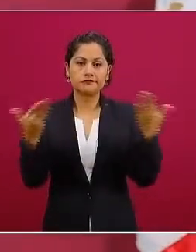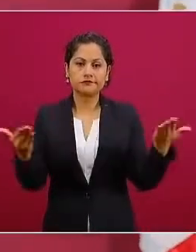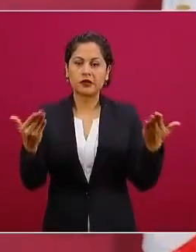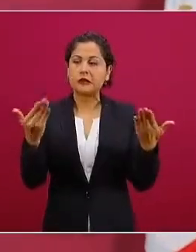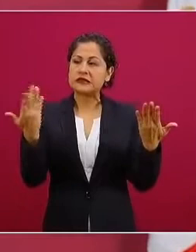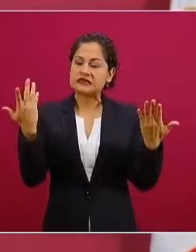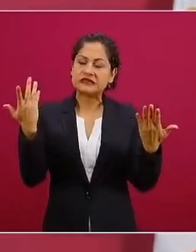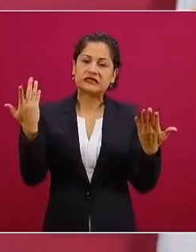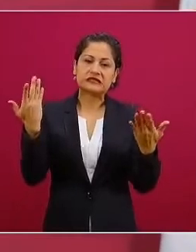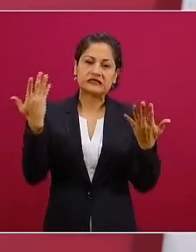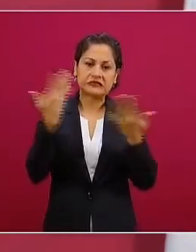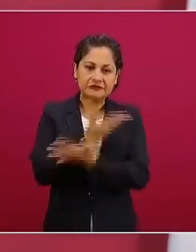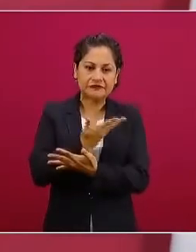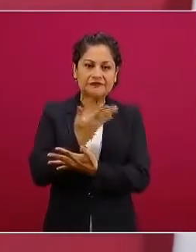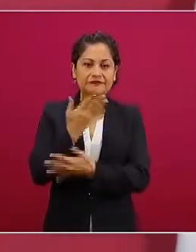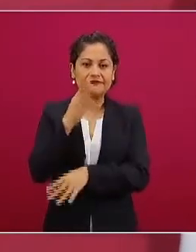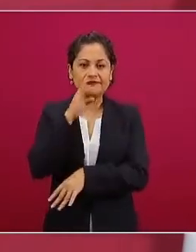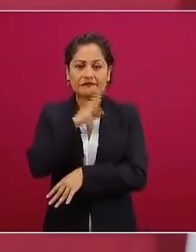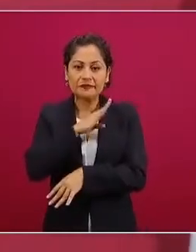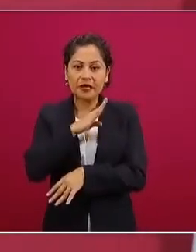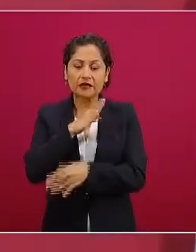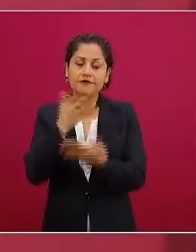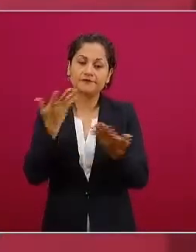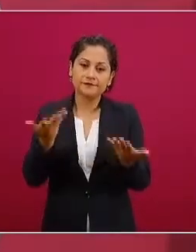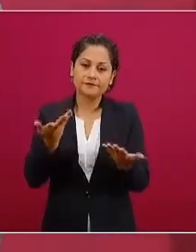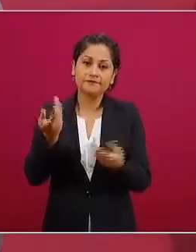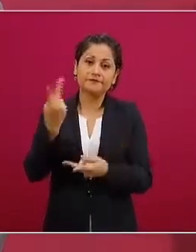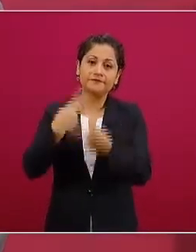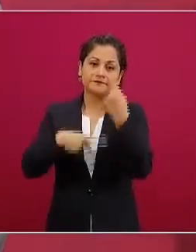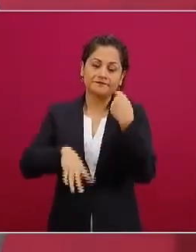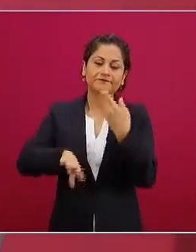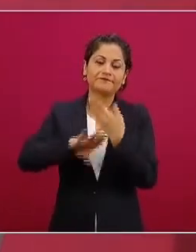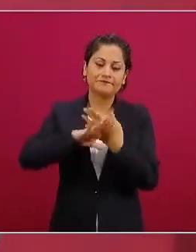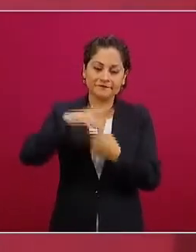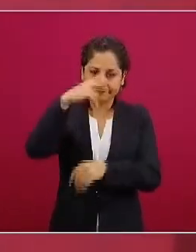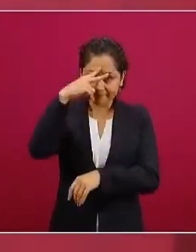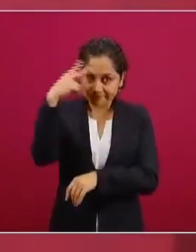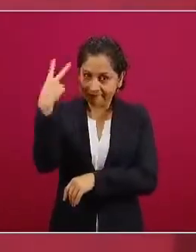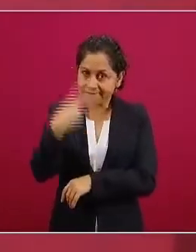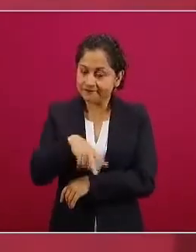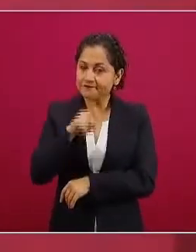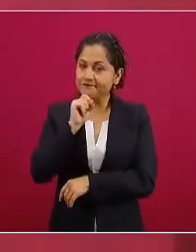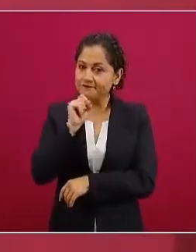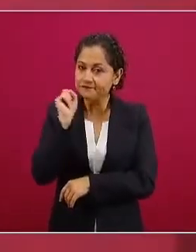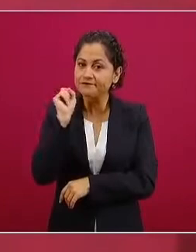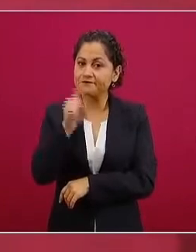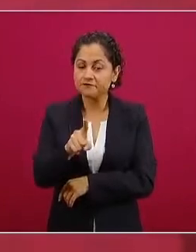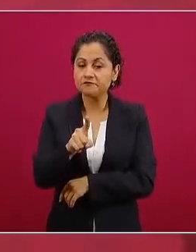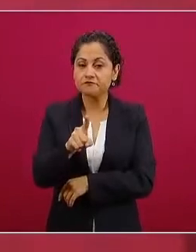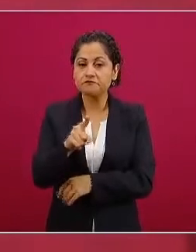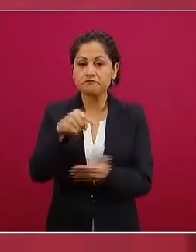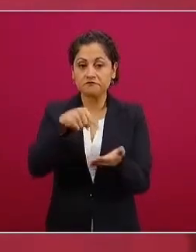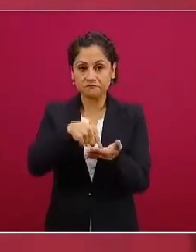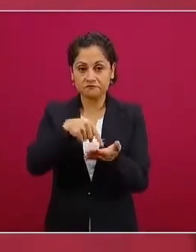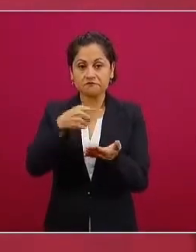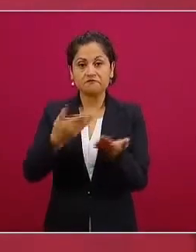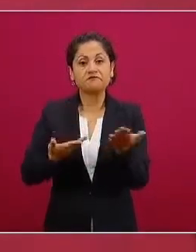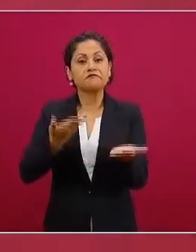afecta, propongo la aplicación urgente